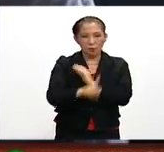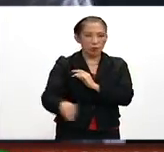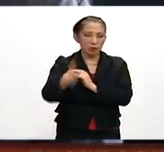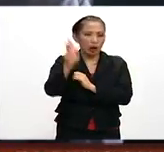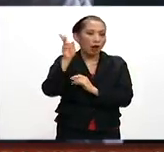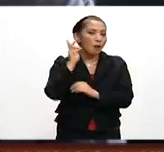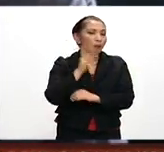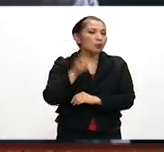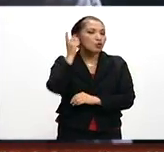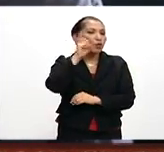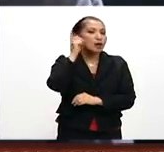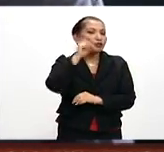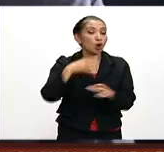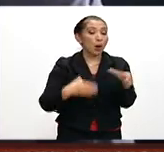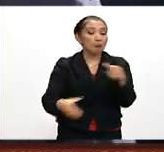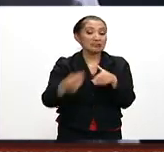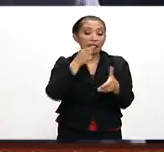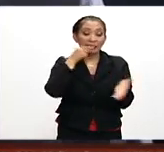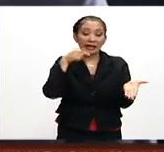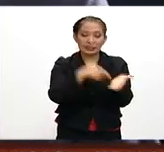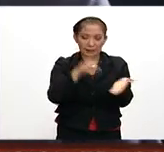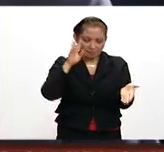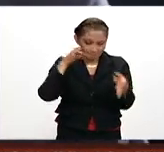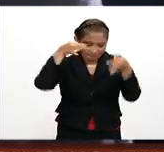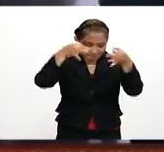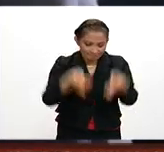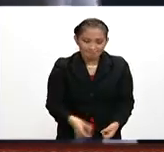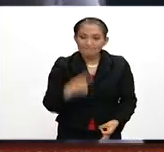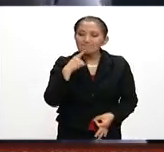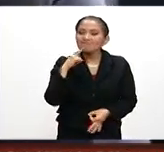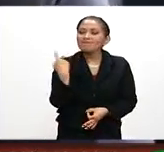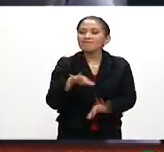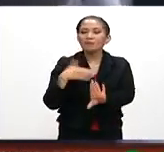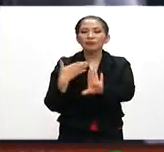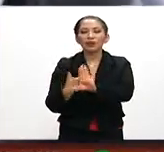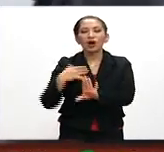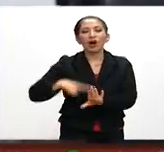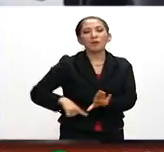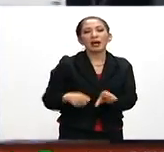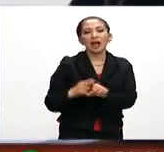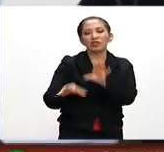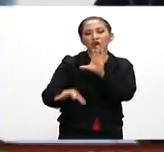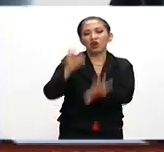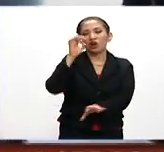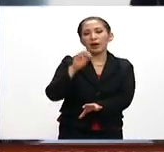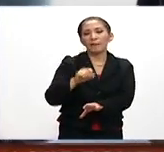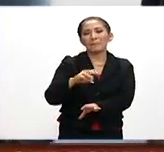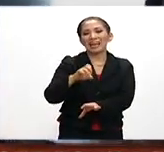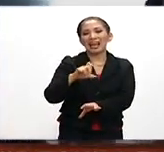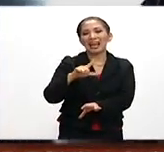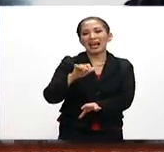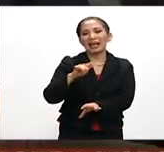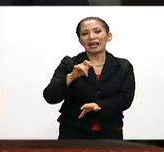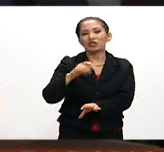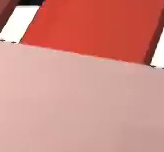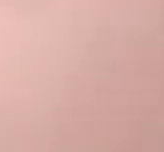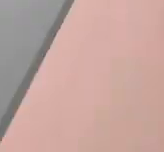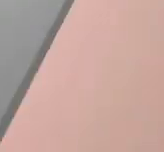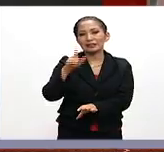Propiedad y el Comercio que asegura verificarán las acusaciones contra el gobernador electo Miguel Ángel Yunes.